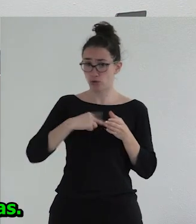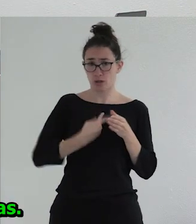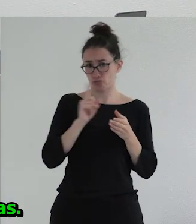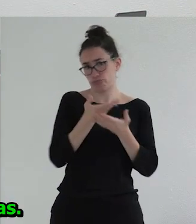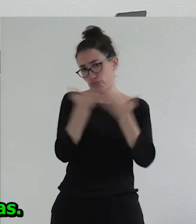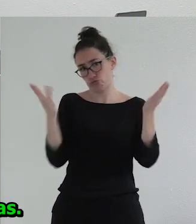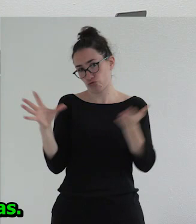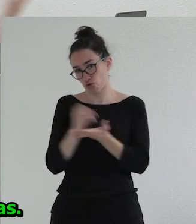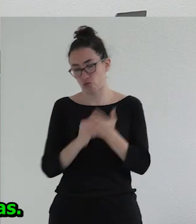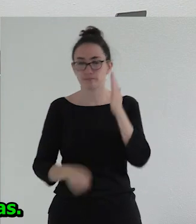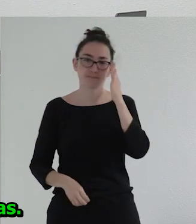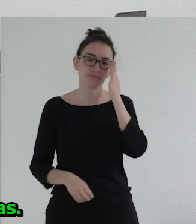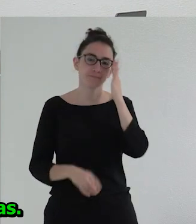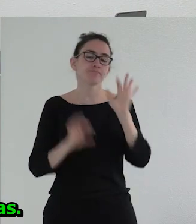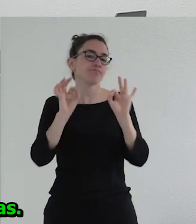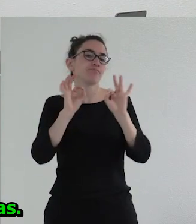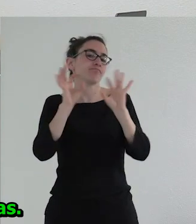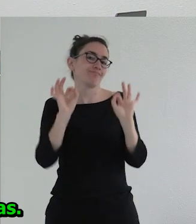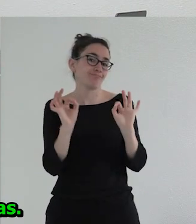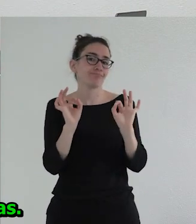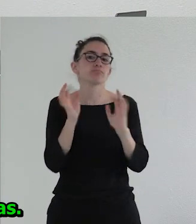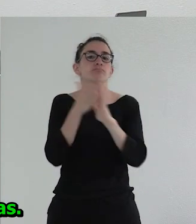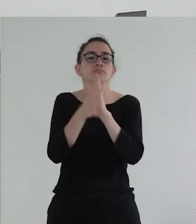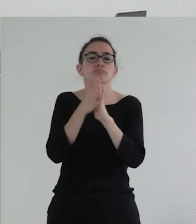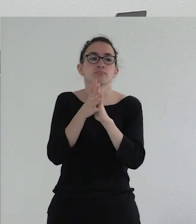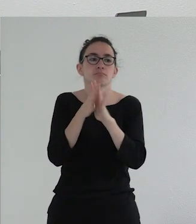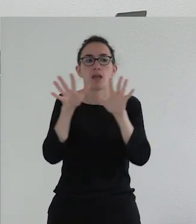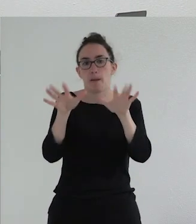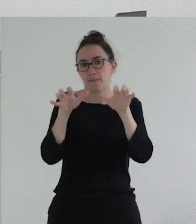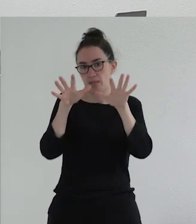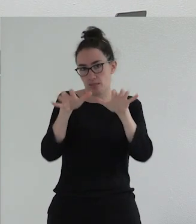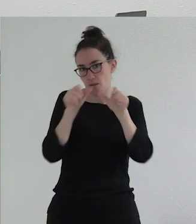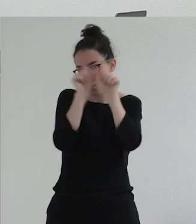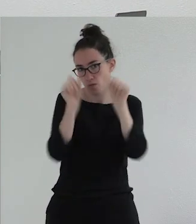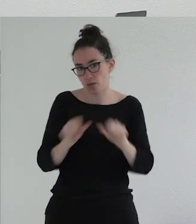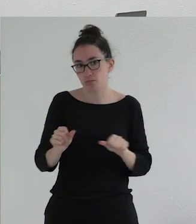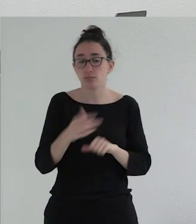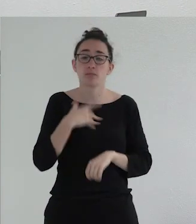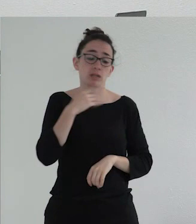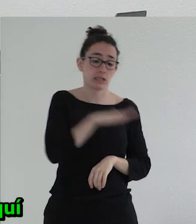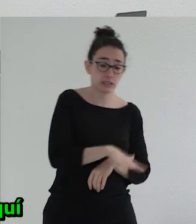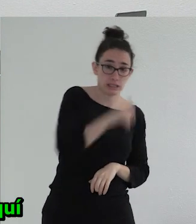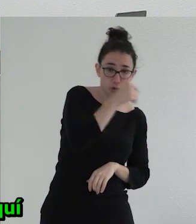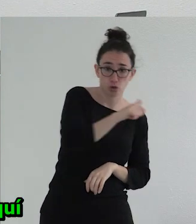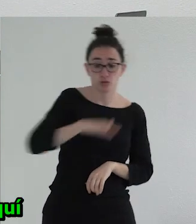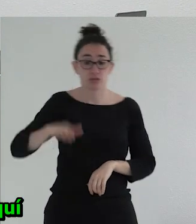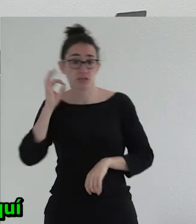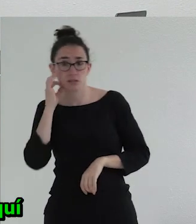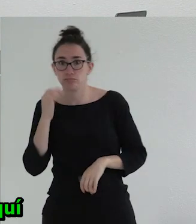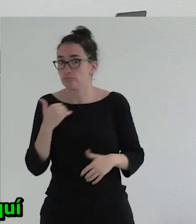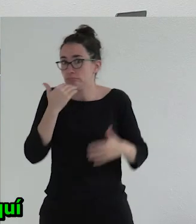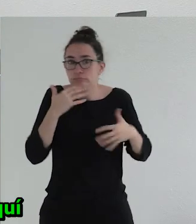Bien, eso sería el aprendizaje de un determinado modelo de normas. Los niños y las niñas hacen lo que pueden, las